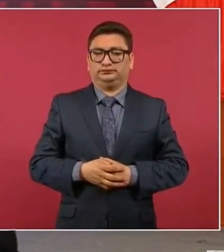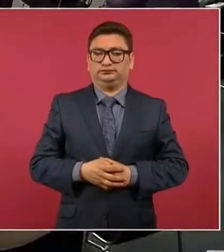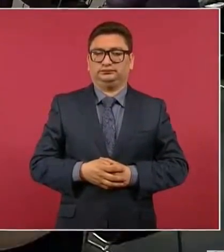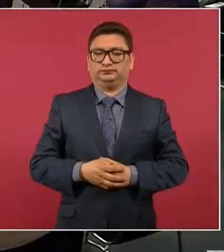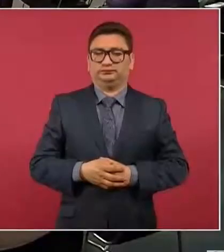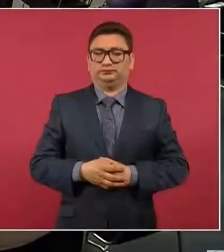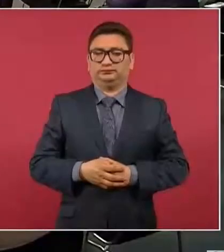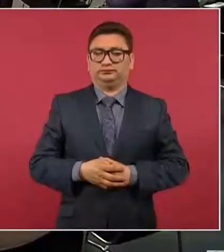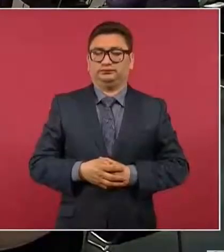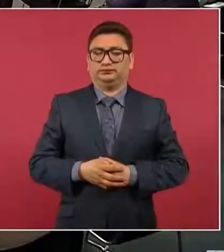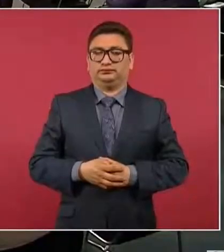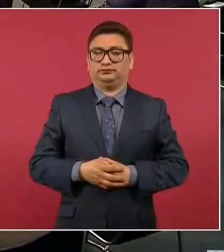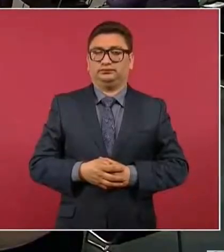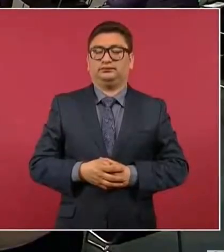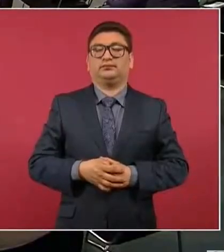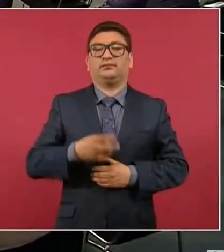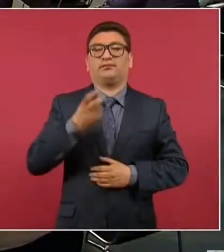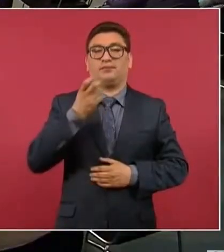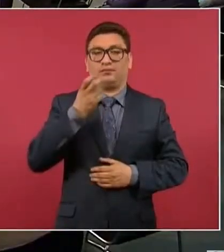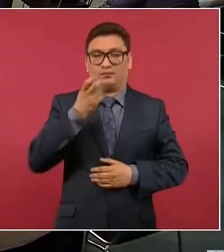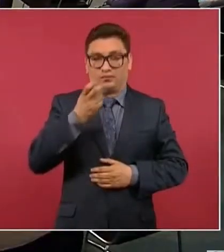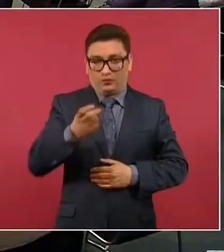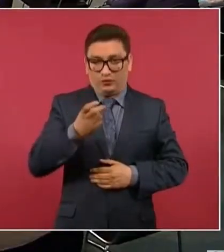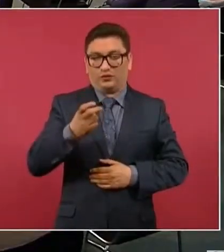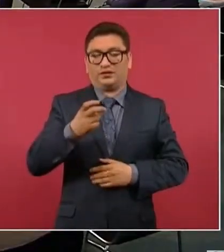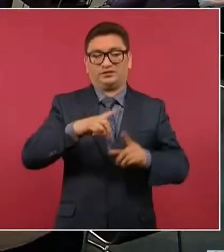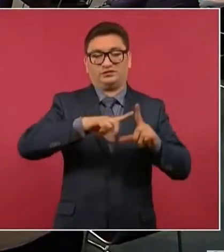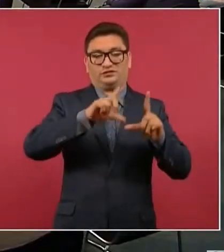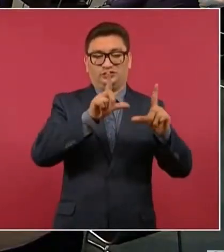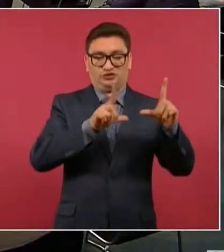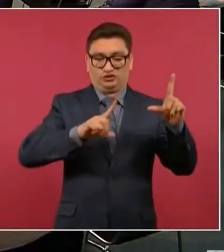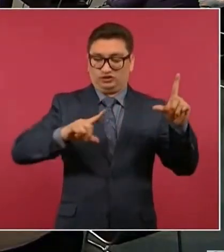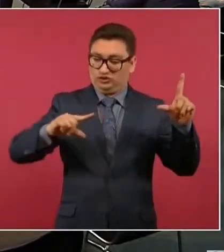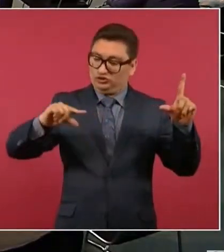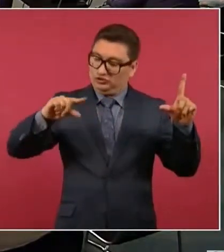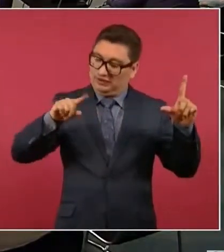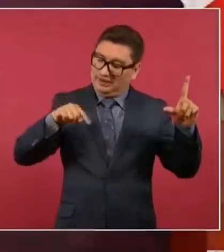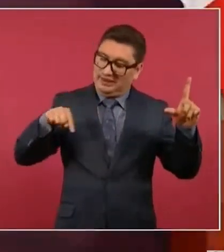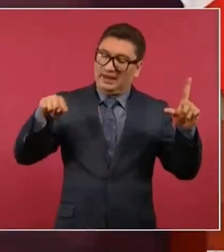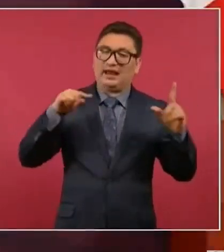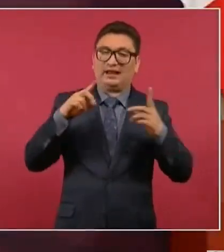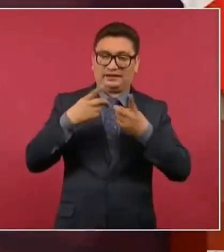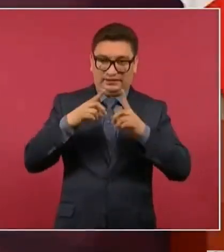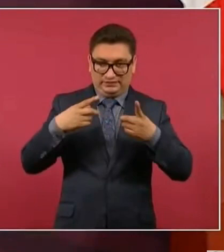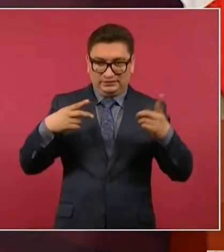Por eso el desarrollo del Istmo, los parques,